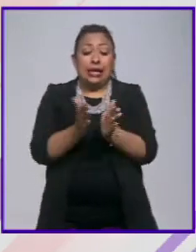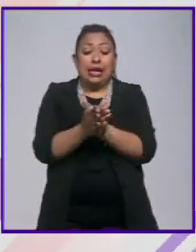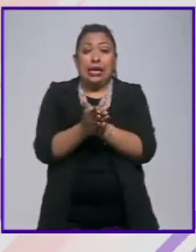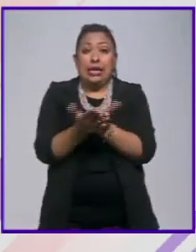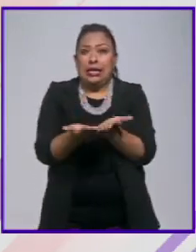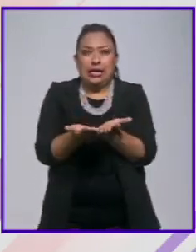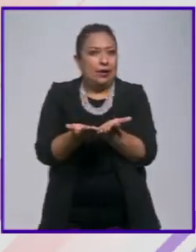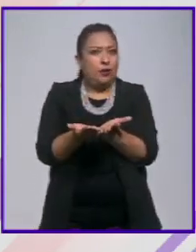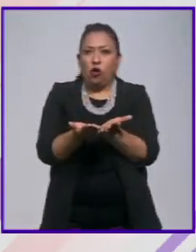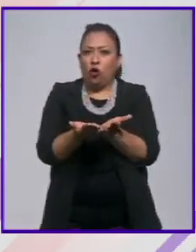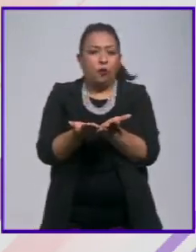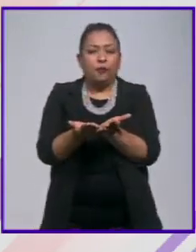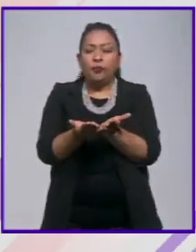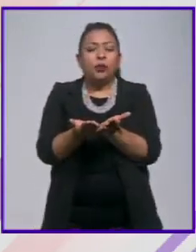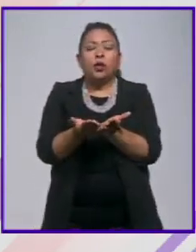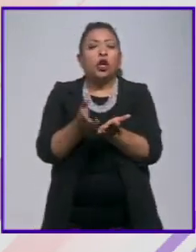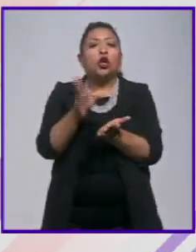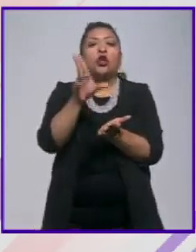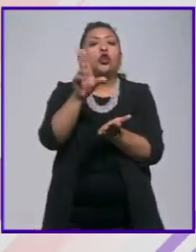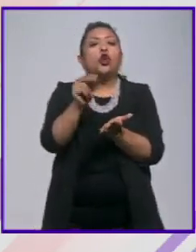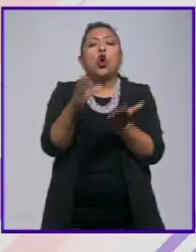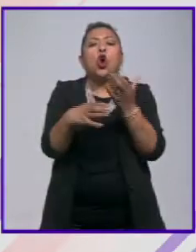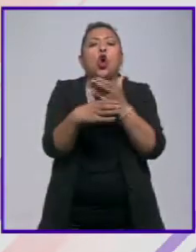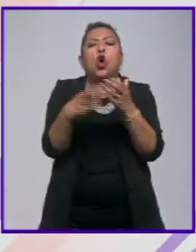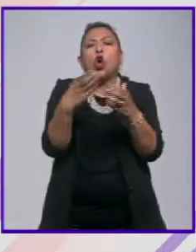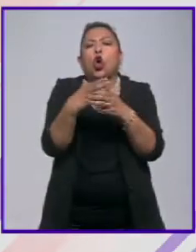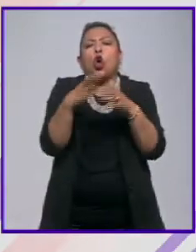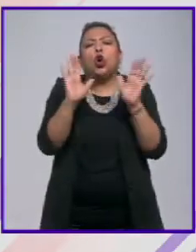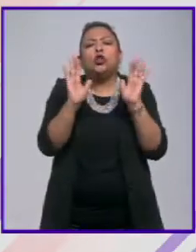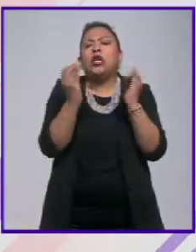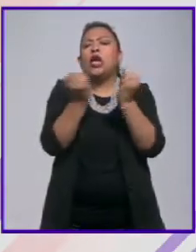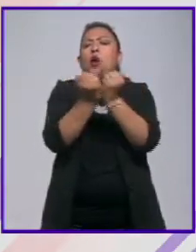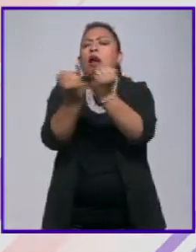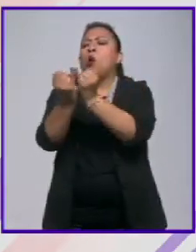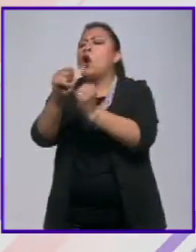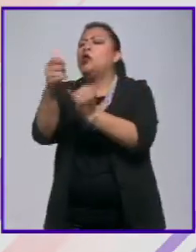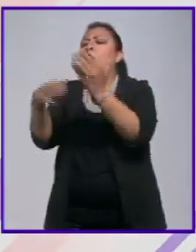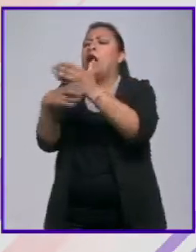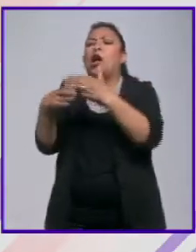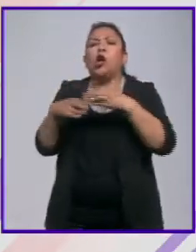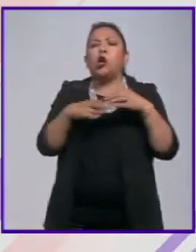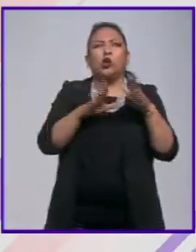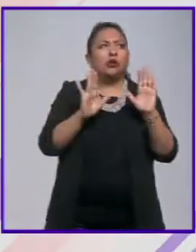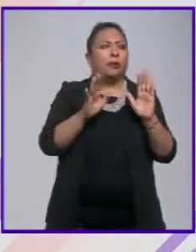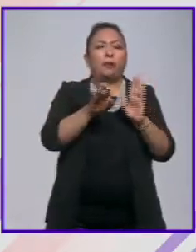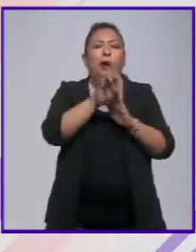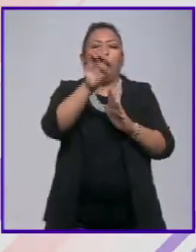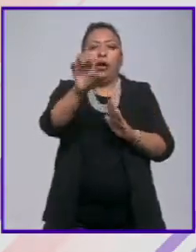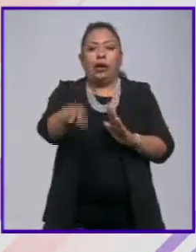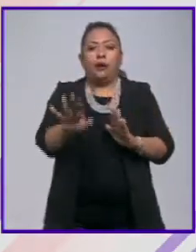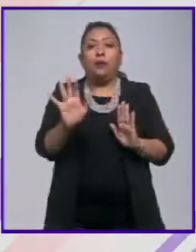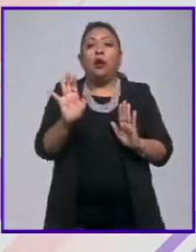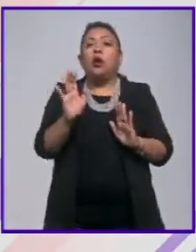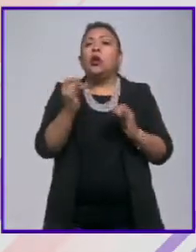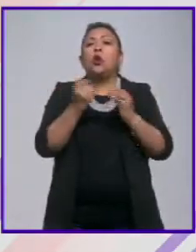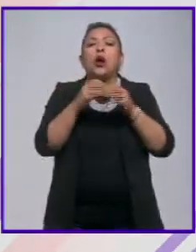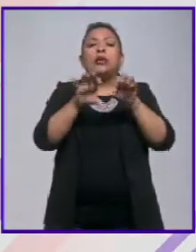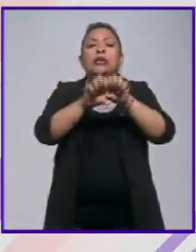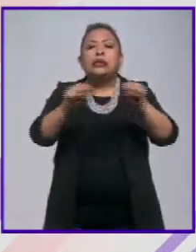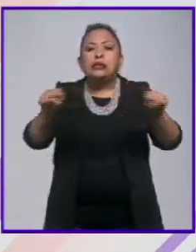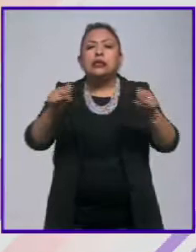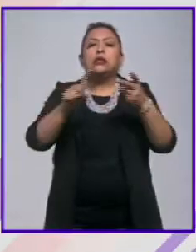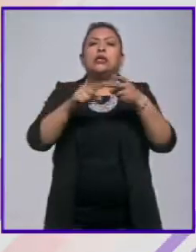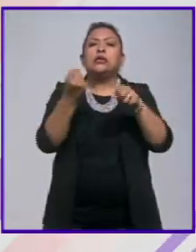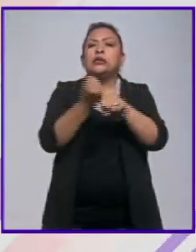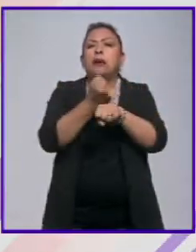no es no es un objeto como cualquier otro como y ponen el ejemplo como si fuera una salchicha como si